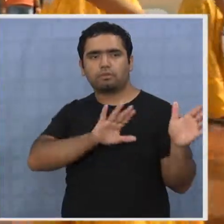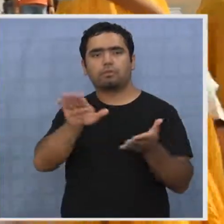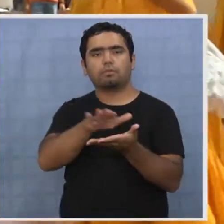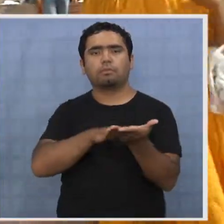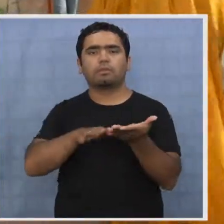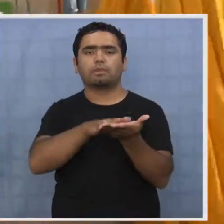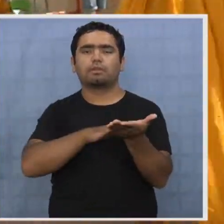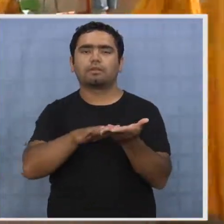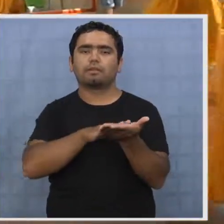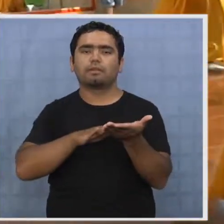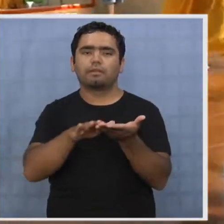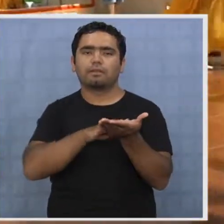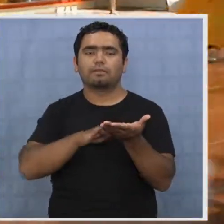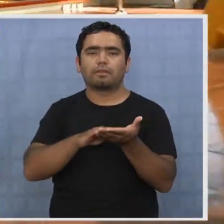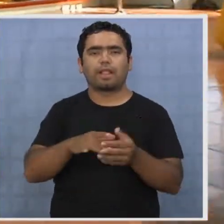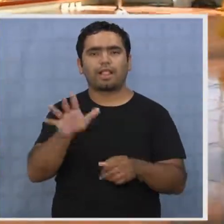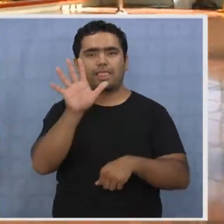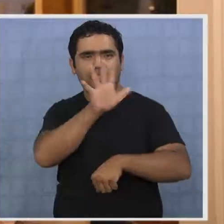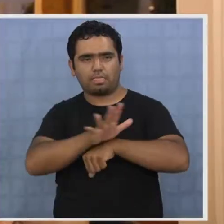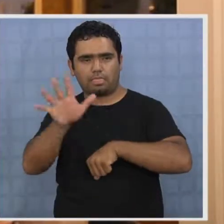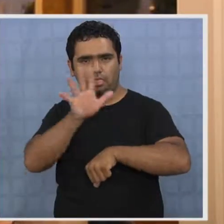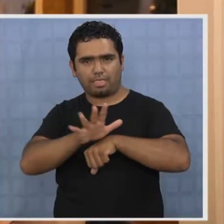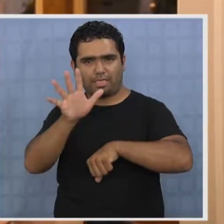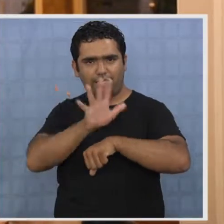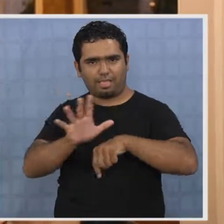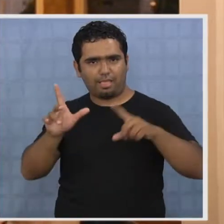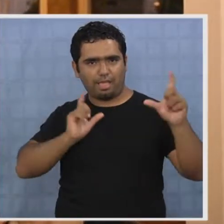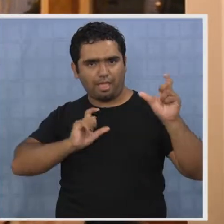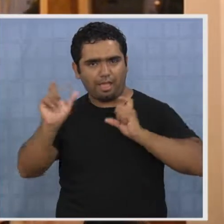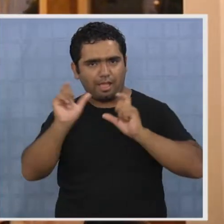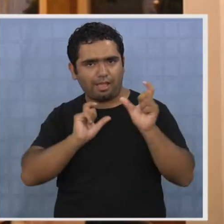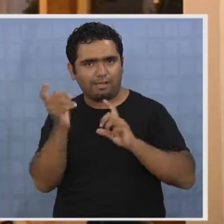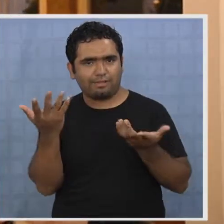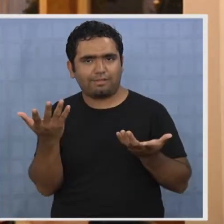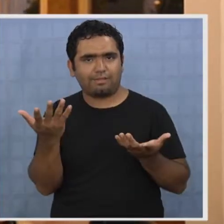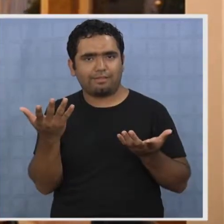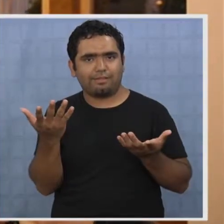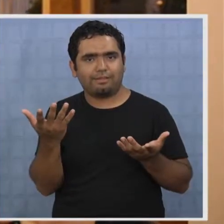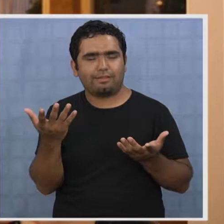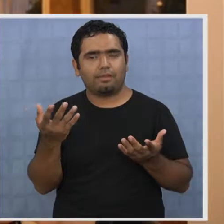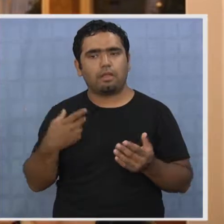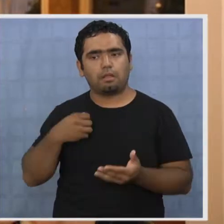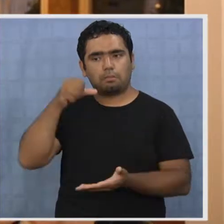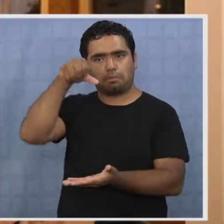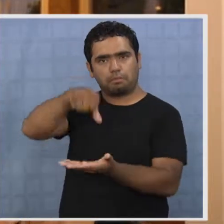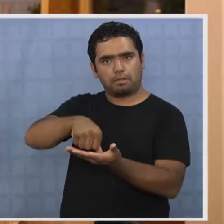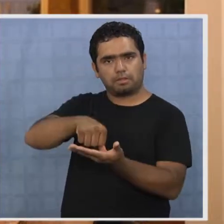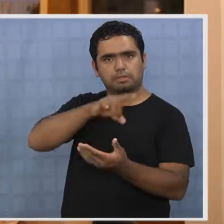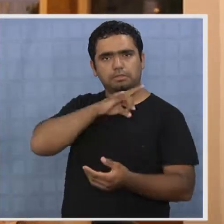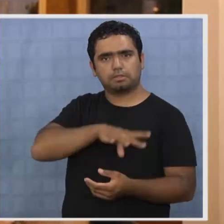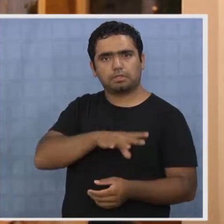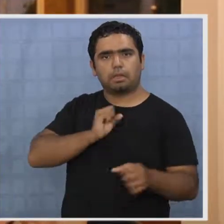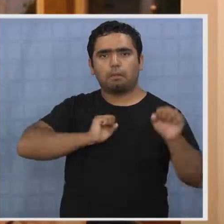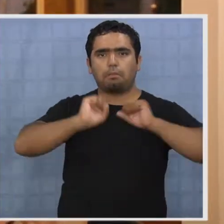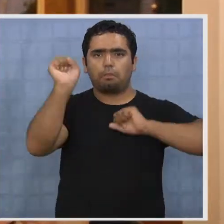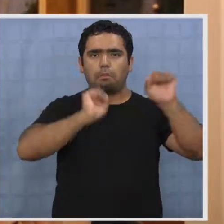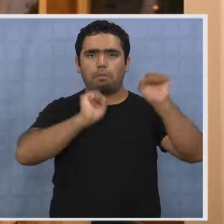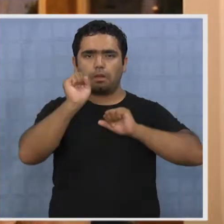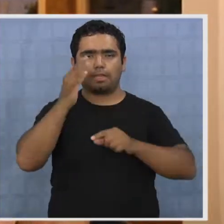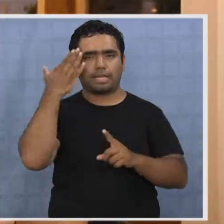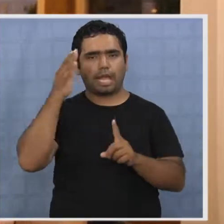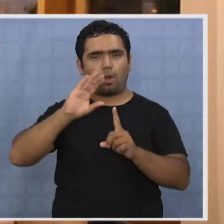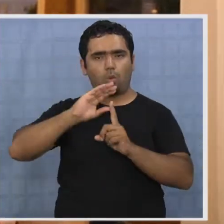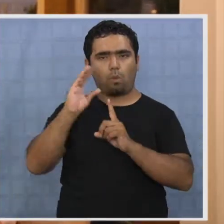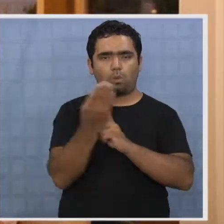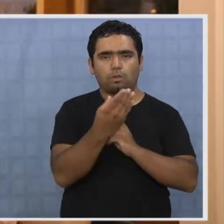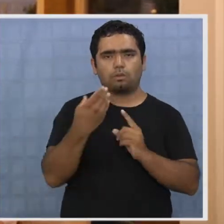en el arte del teatro, en las disciplinas teatral, tampoco es un país que tenga políticas culturales que ayuden a